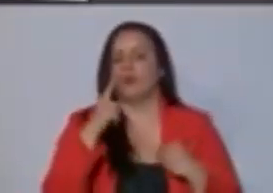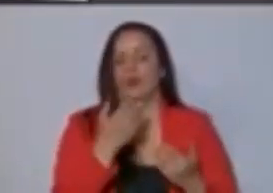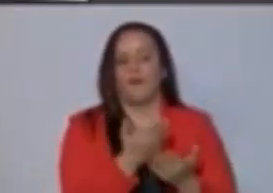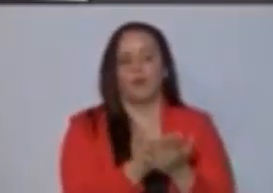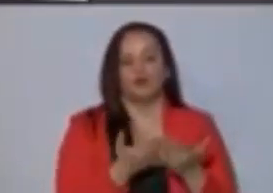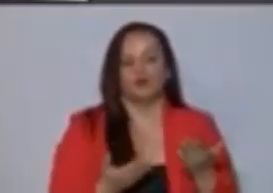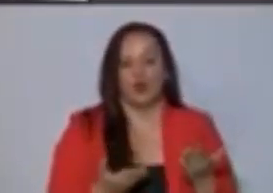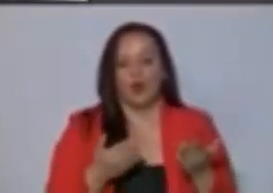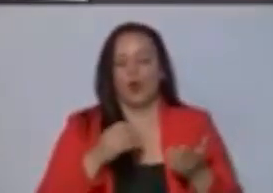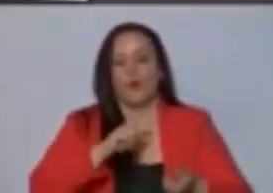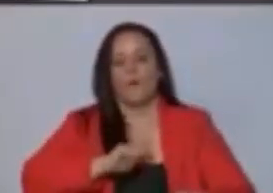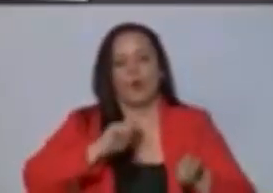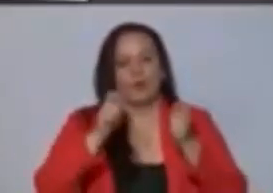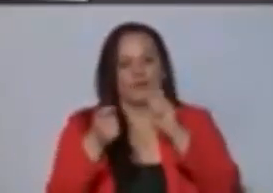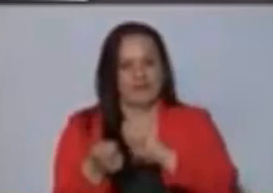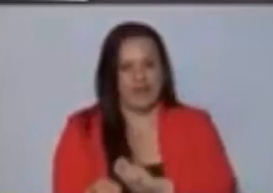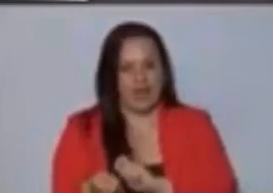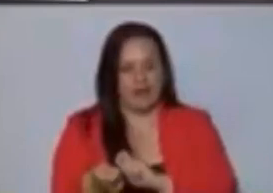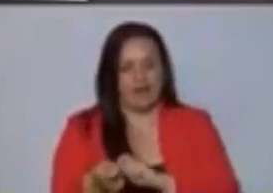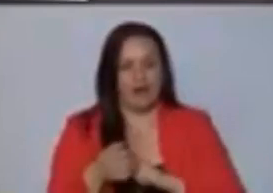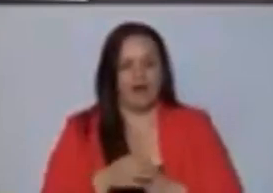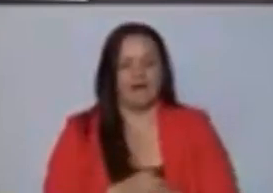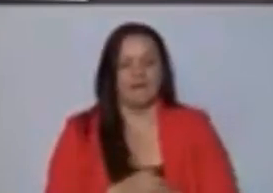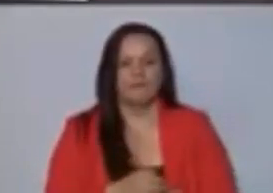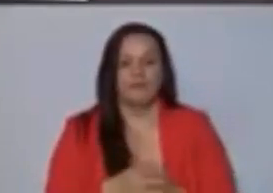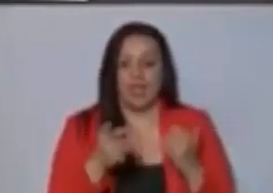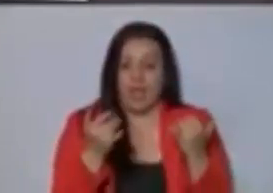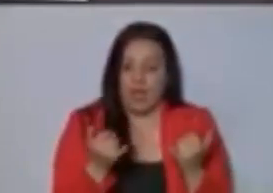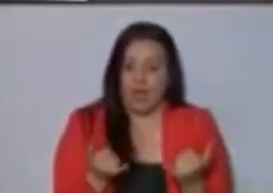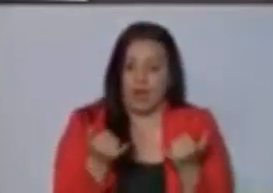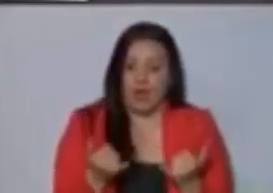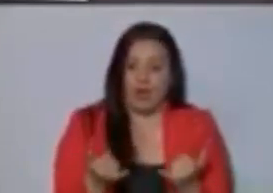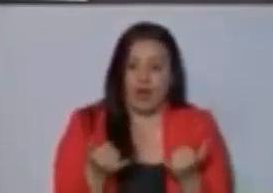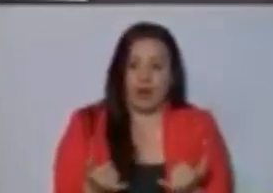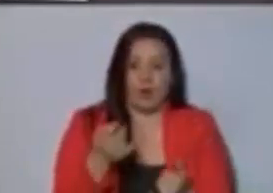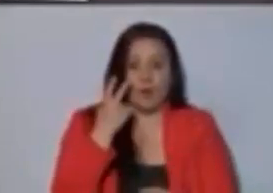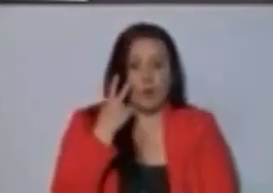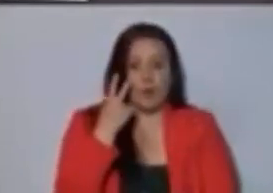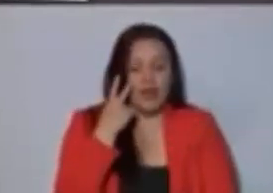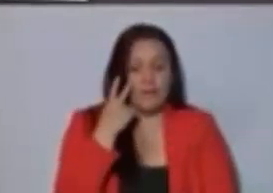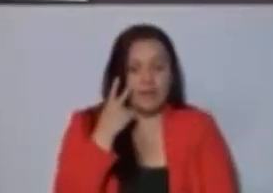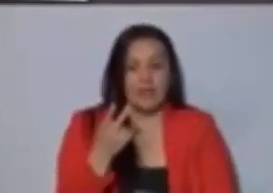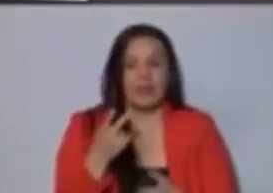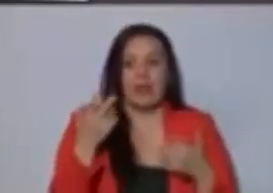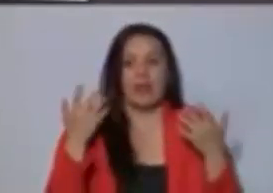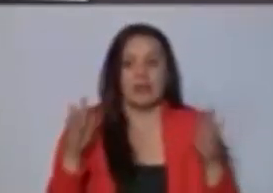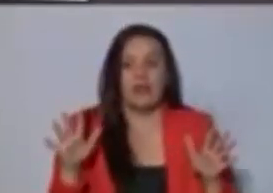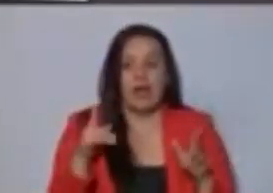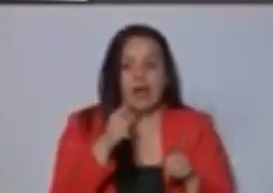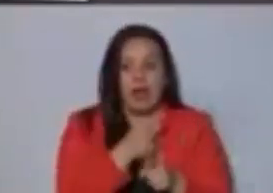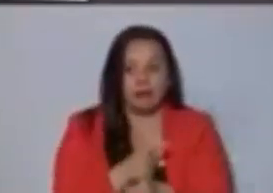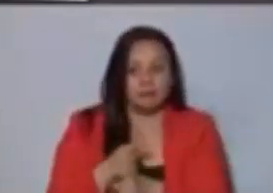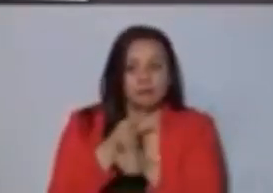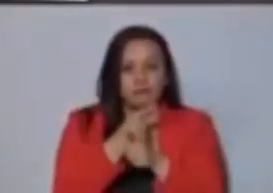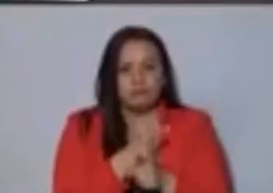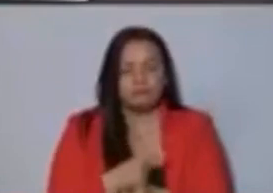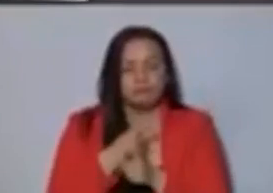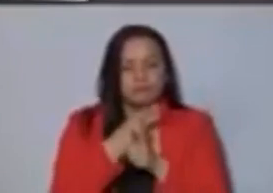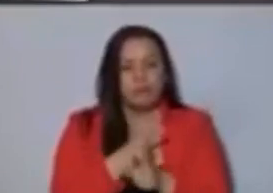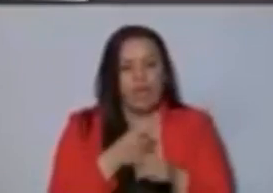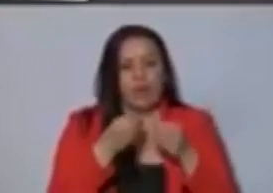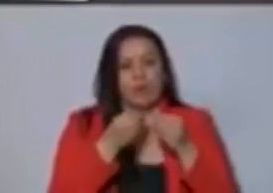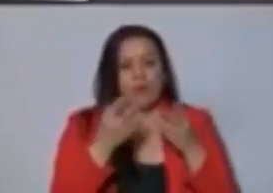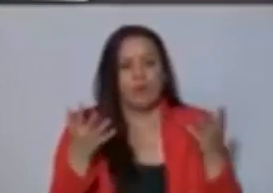modificaba y que ahora ver que se han corregido muchas